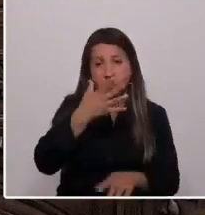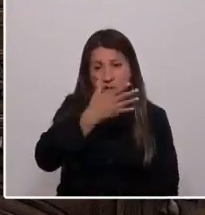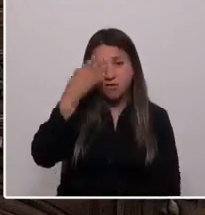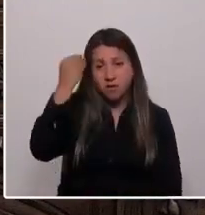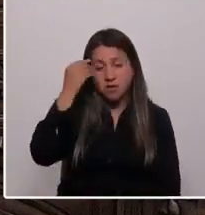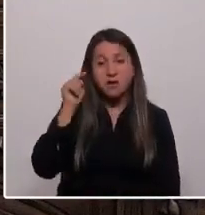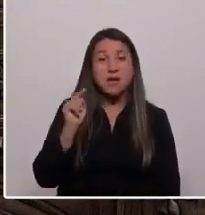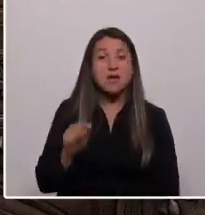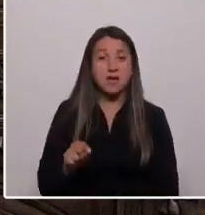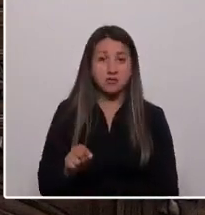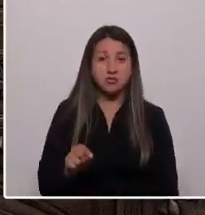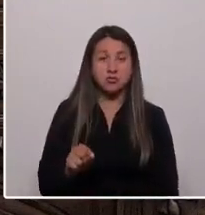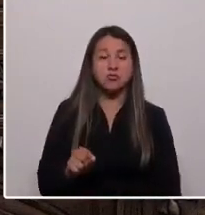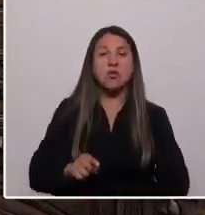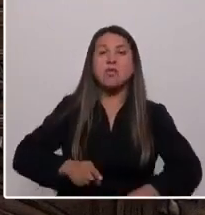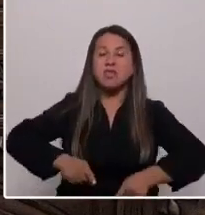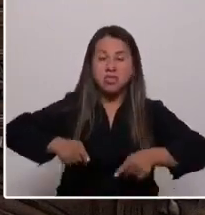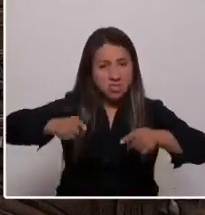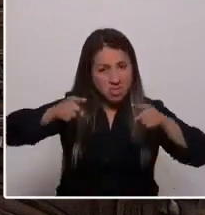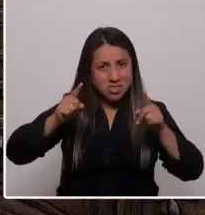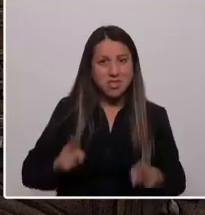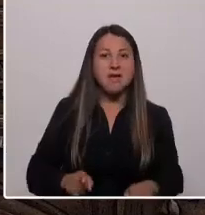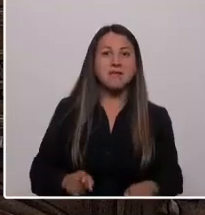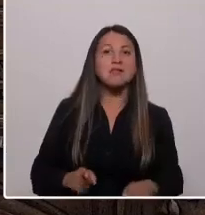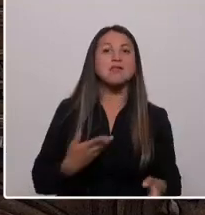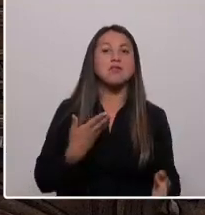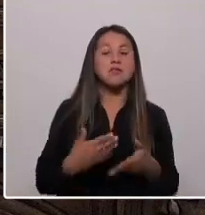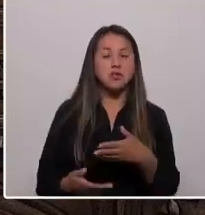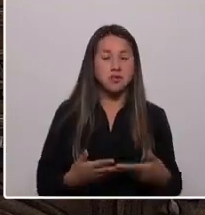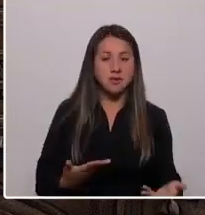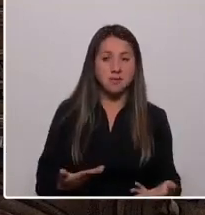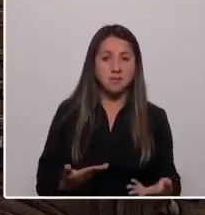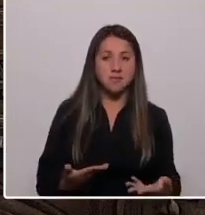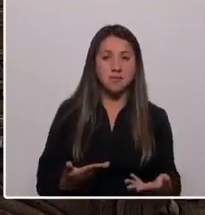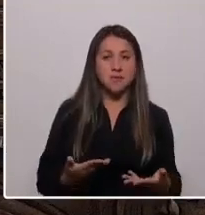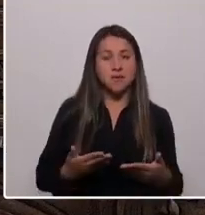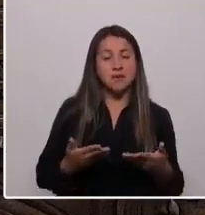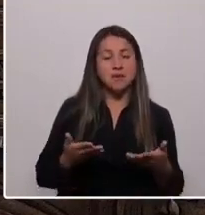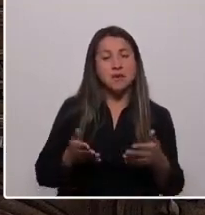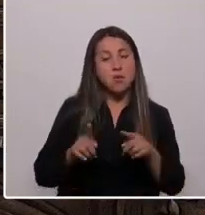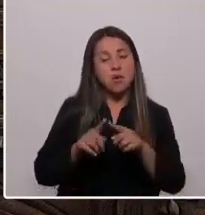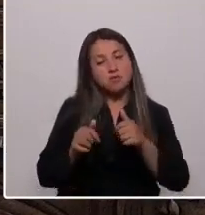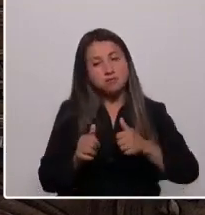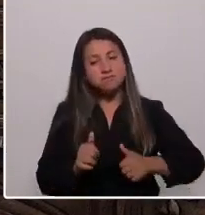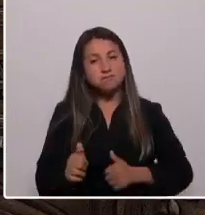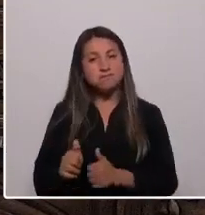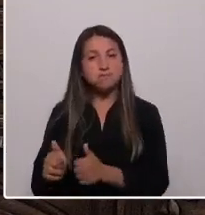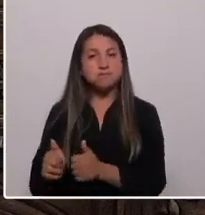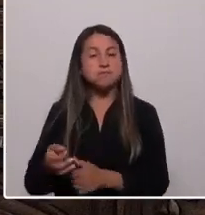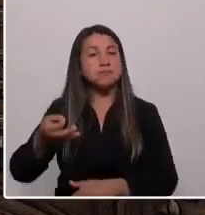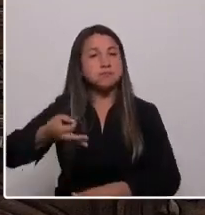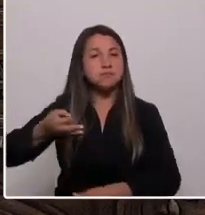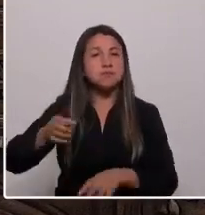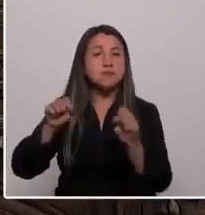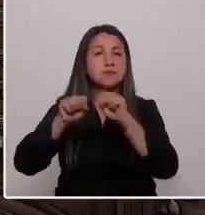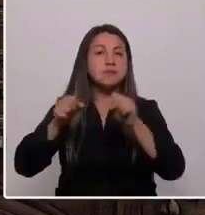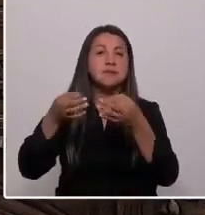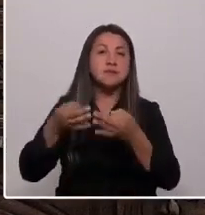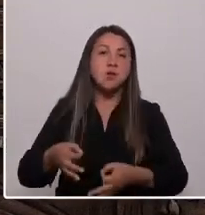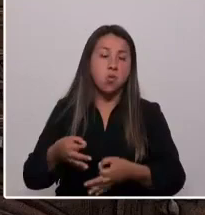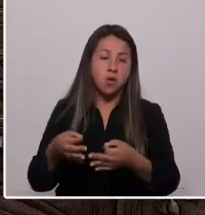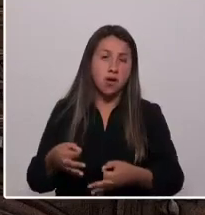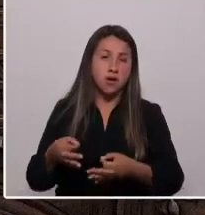deben instalarse en los caminos que nos conduzcan a las certezas de los sistemas que aseguren los métodos